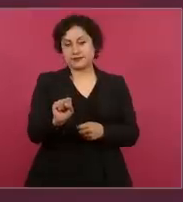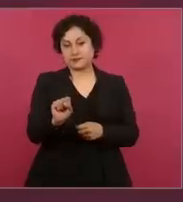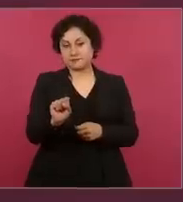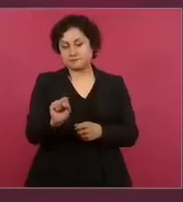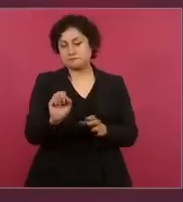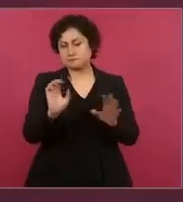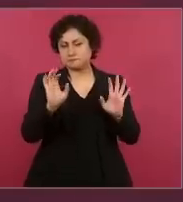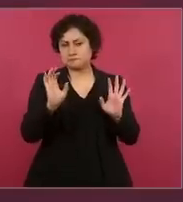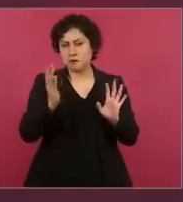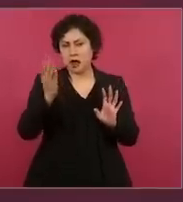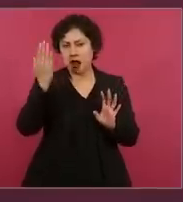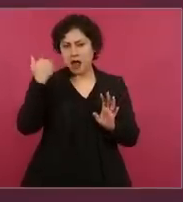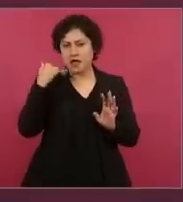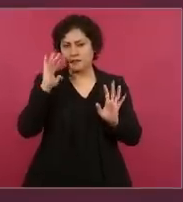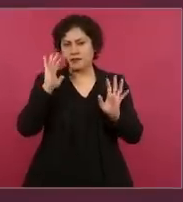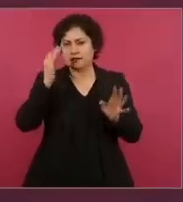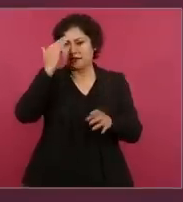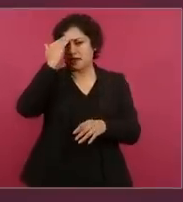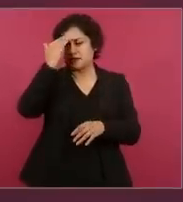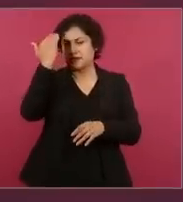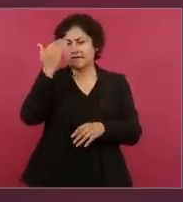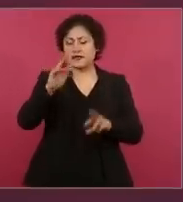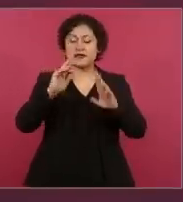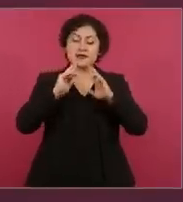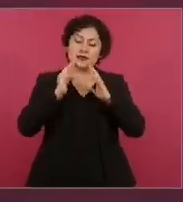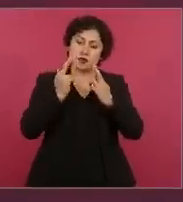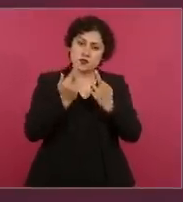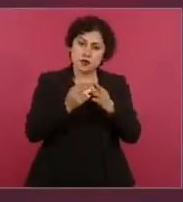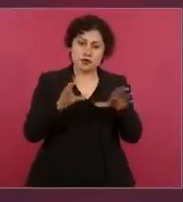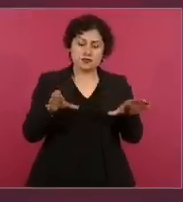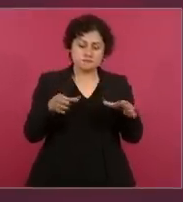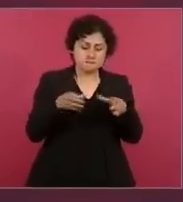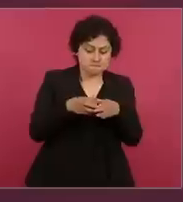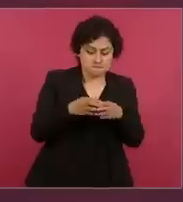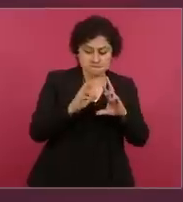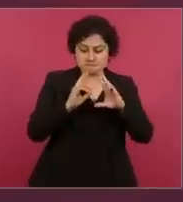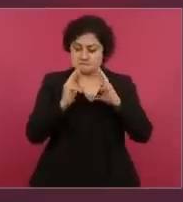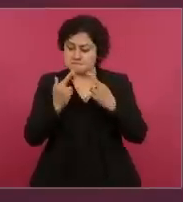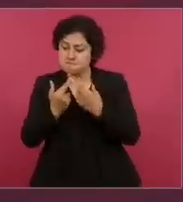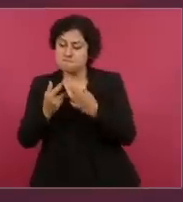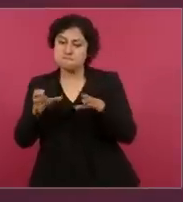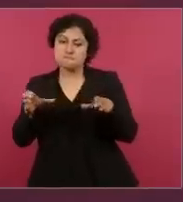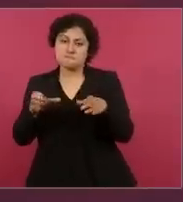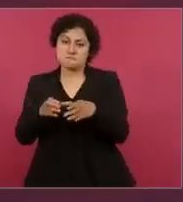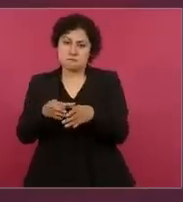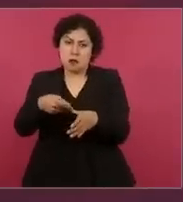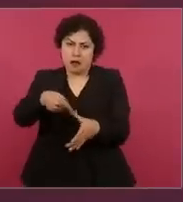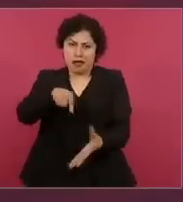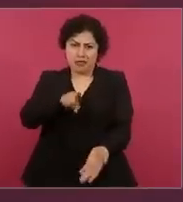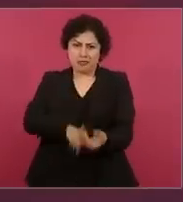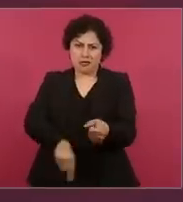sabía sobre estas reuniones, están hasta grabadas